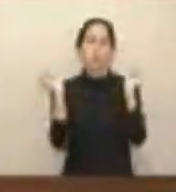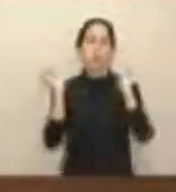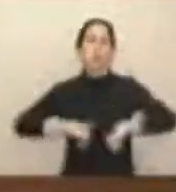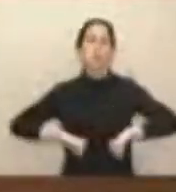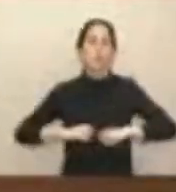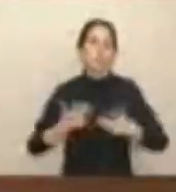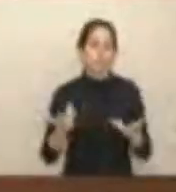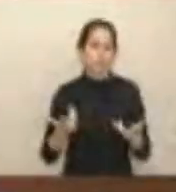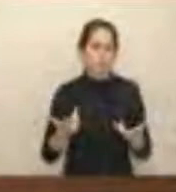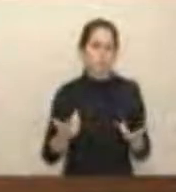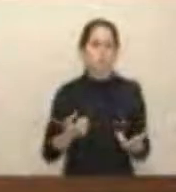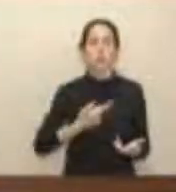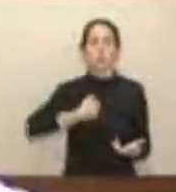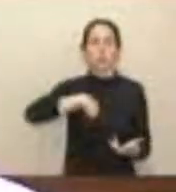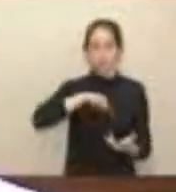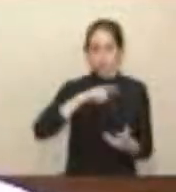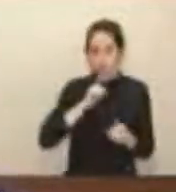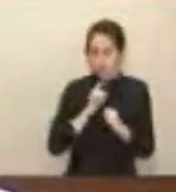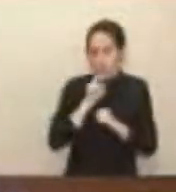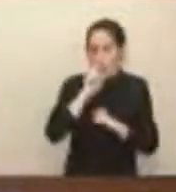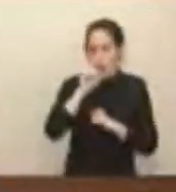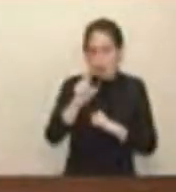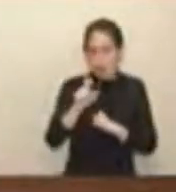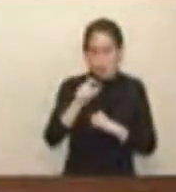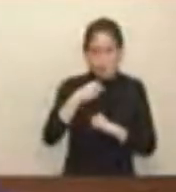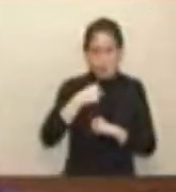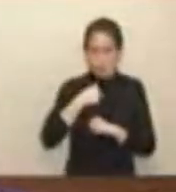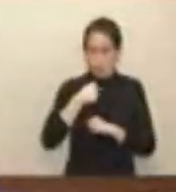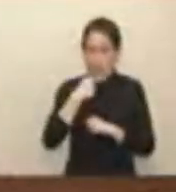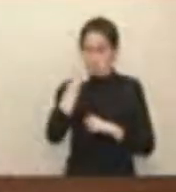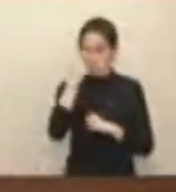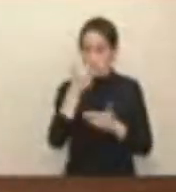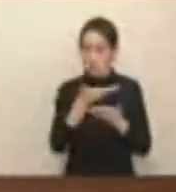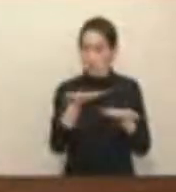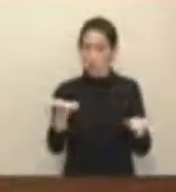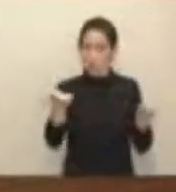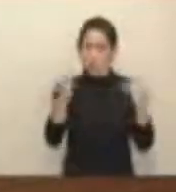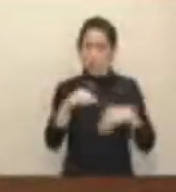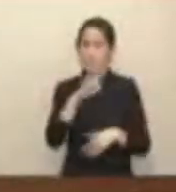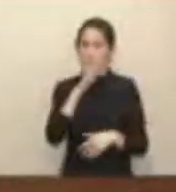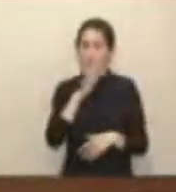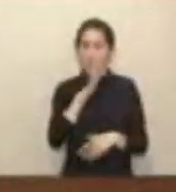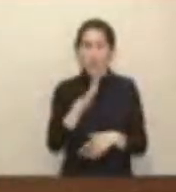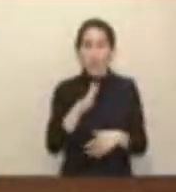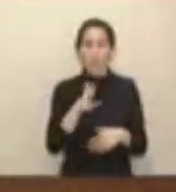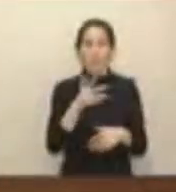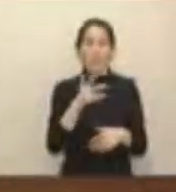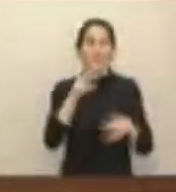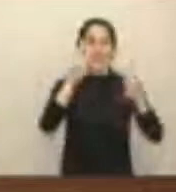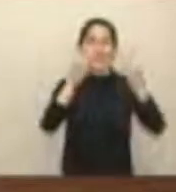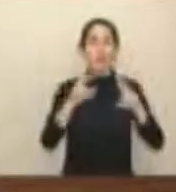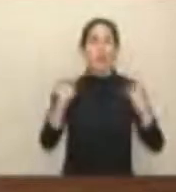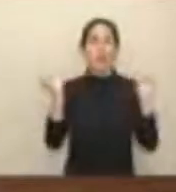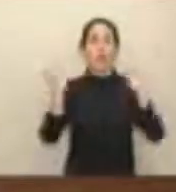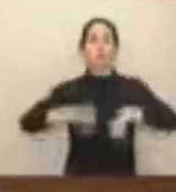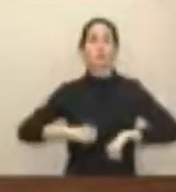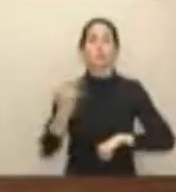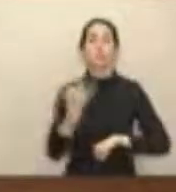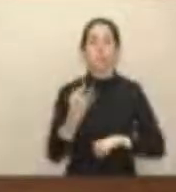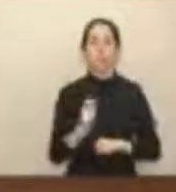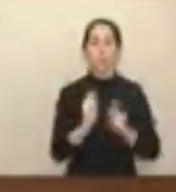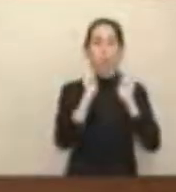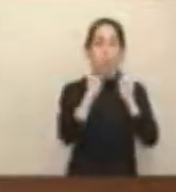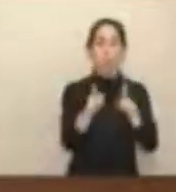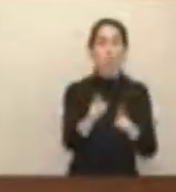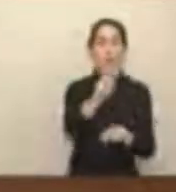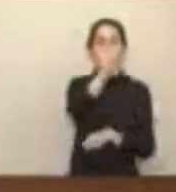nosotros, ya le aventuro, que no creemos especialmente, porque es un instrumento llamado a nombrar personas,